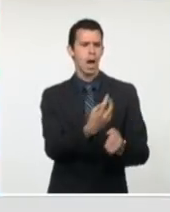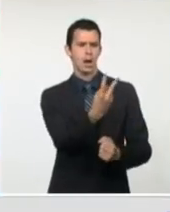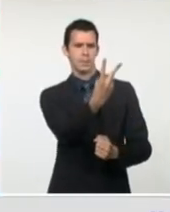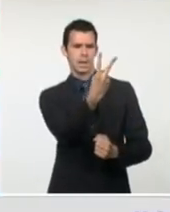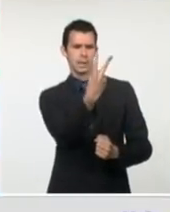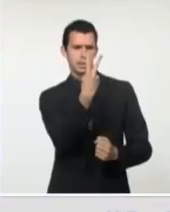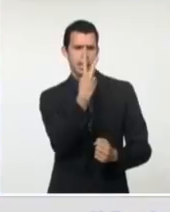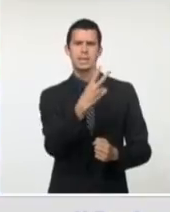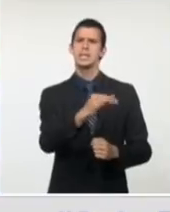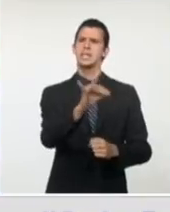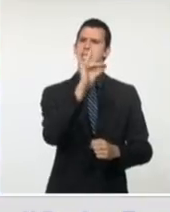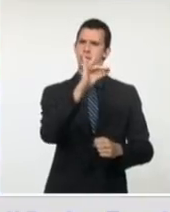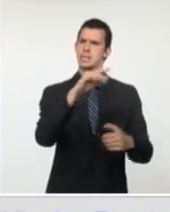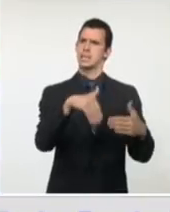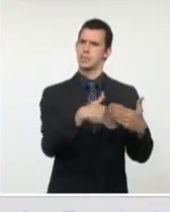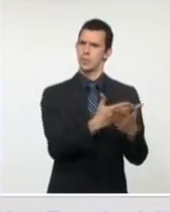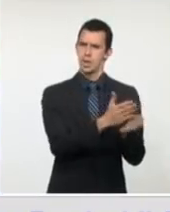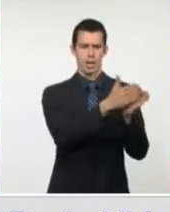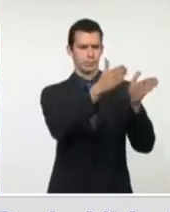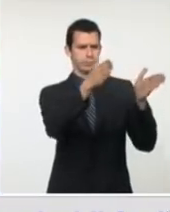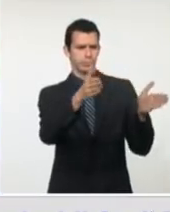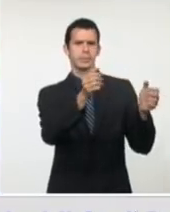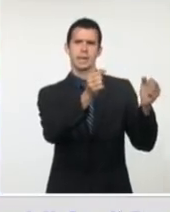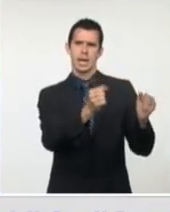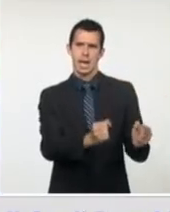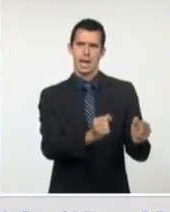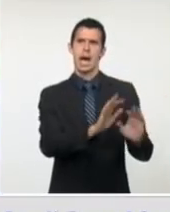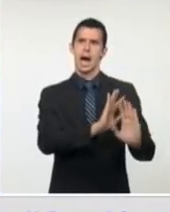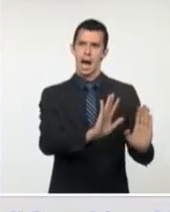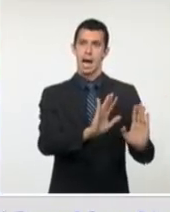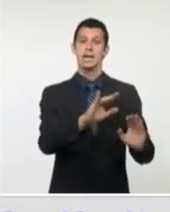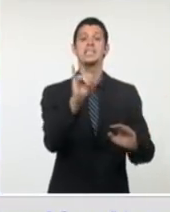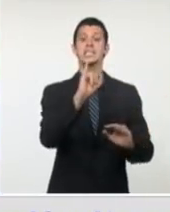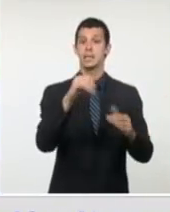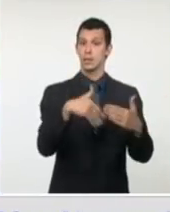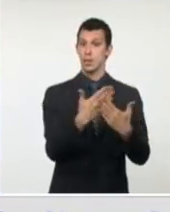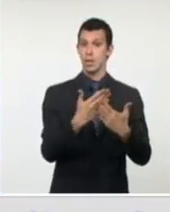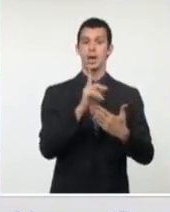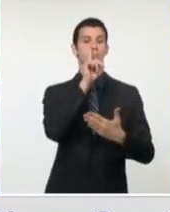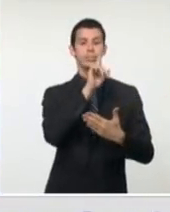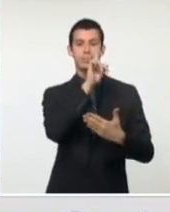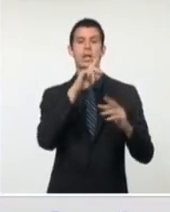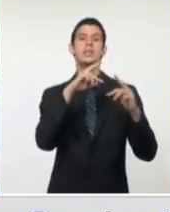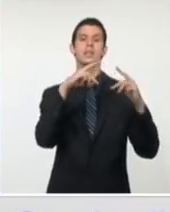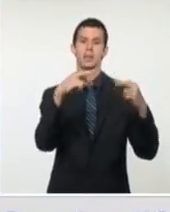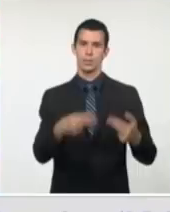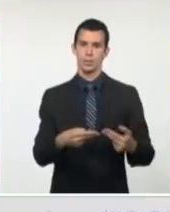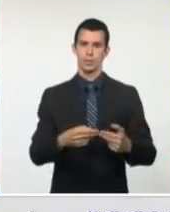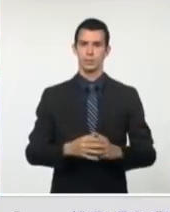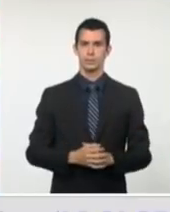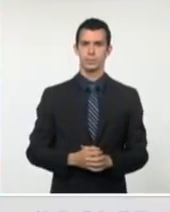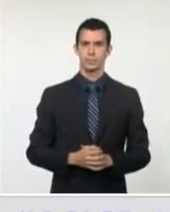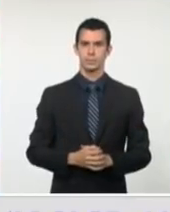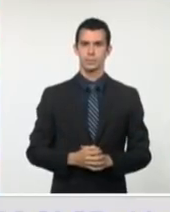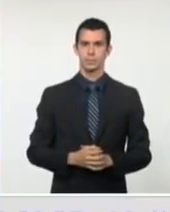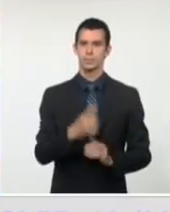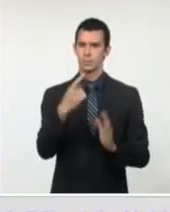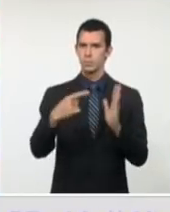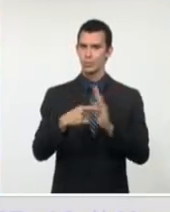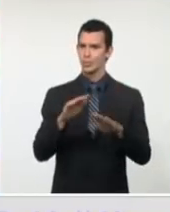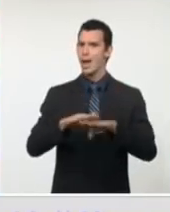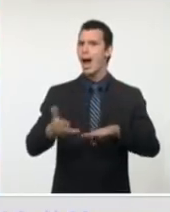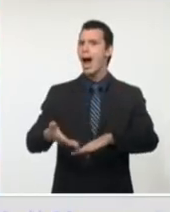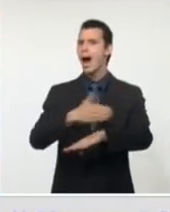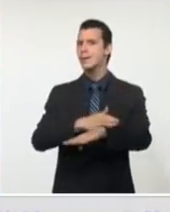el viajero viene con el PCR negativo en las últimas 72 horas. En el aeropuerto se le